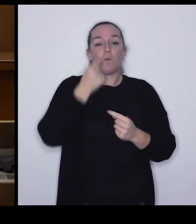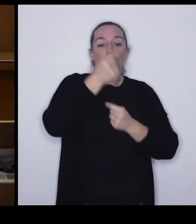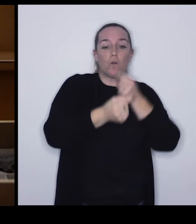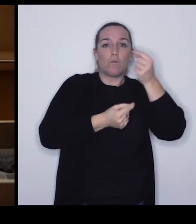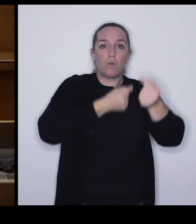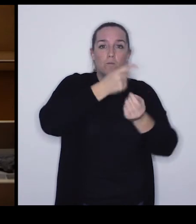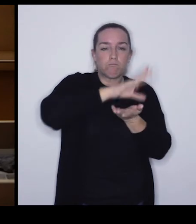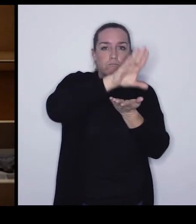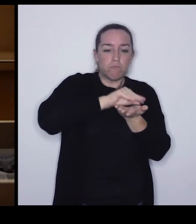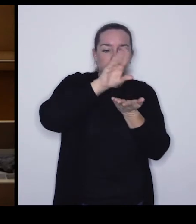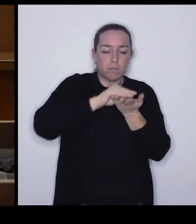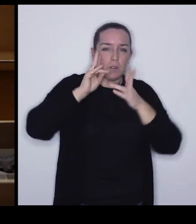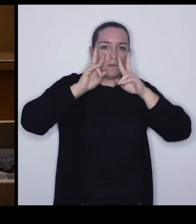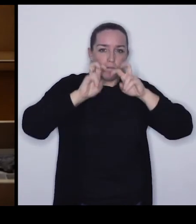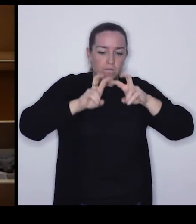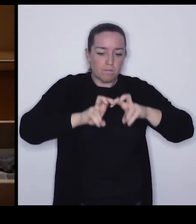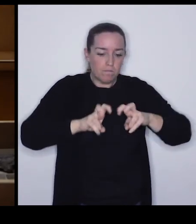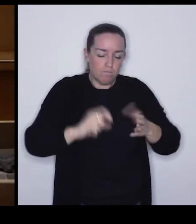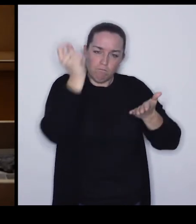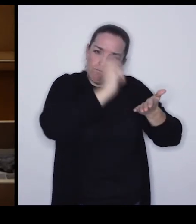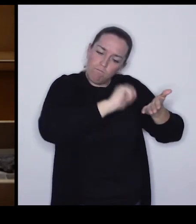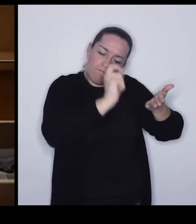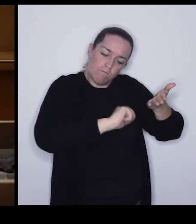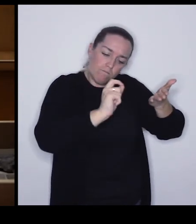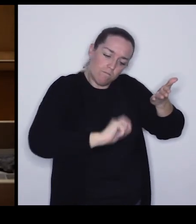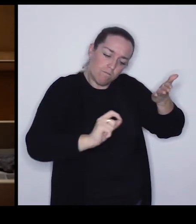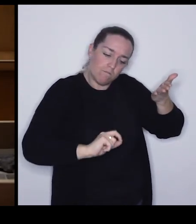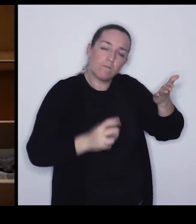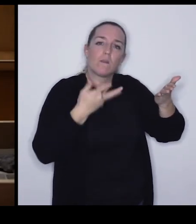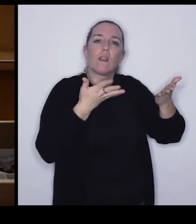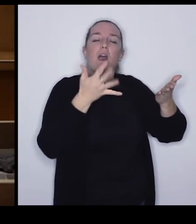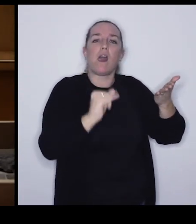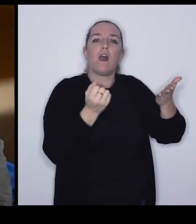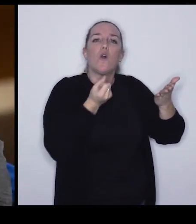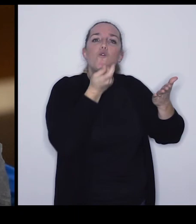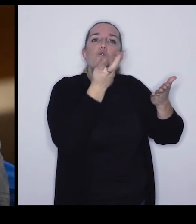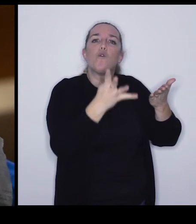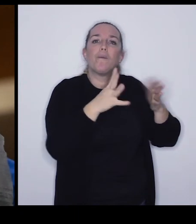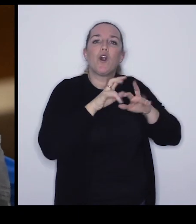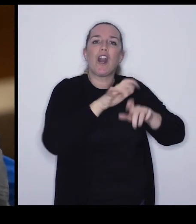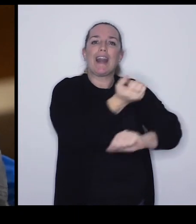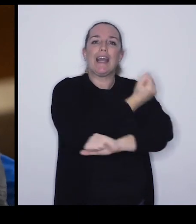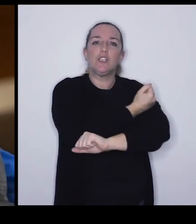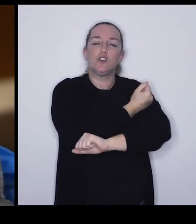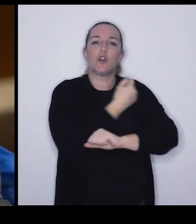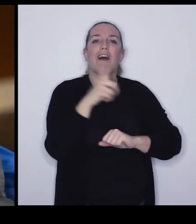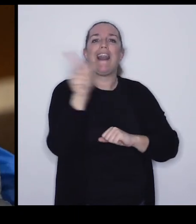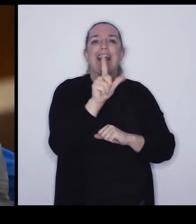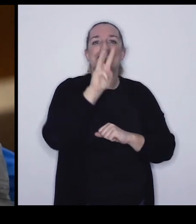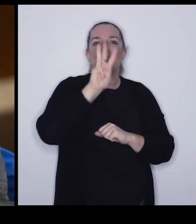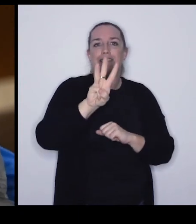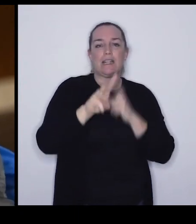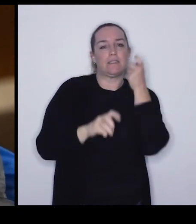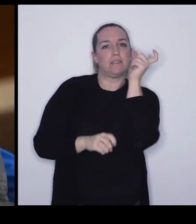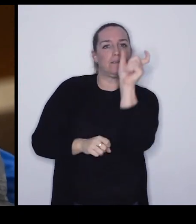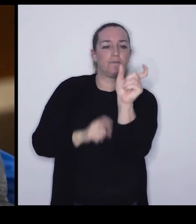publicando... ...o investigando o cerrando su determinación... ...tienen también un número de catálogo... ...un número de tres letras... ...que